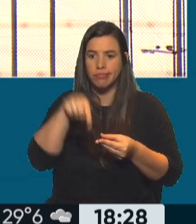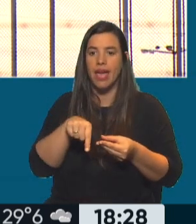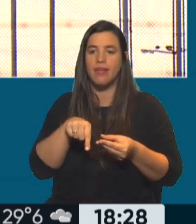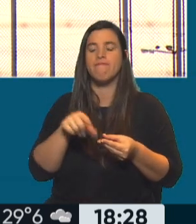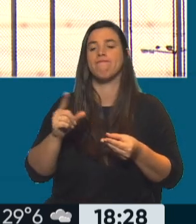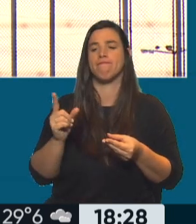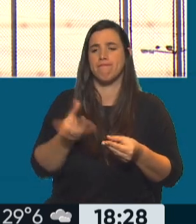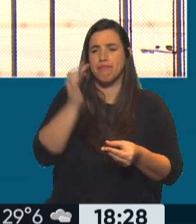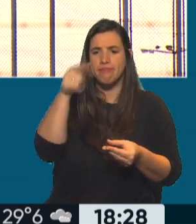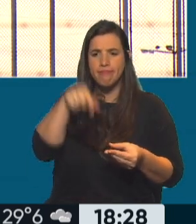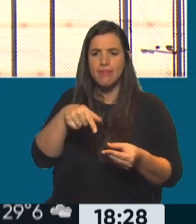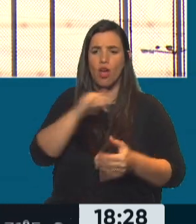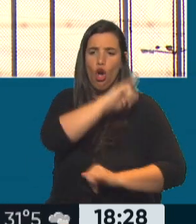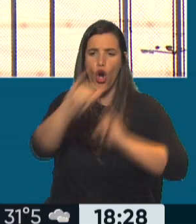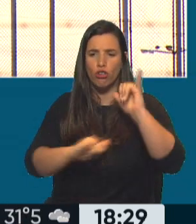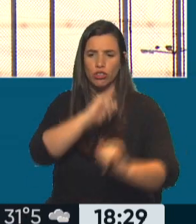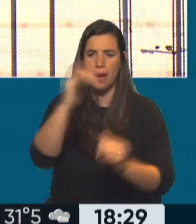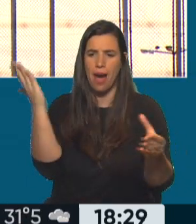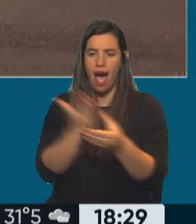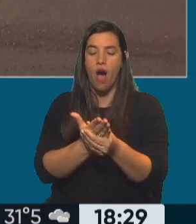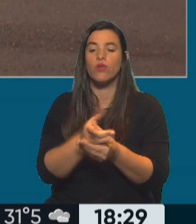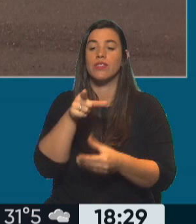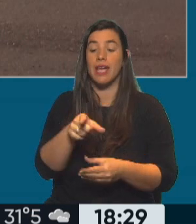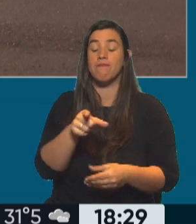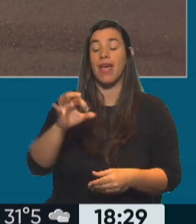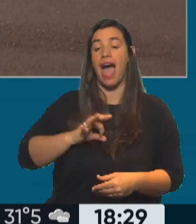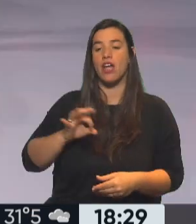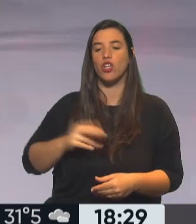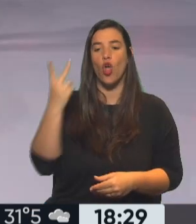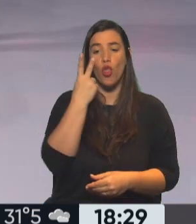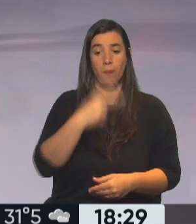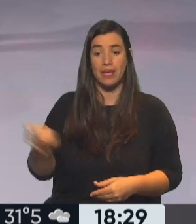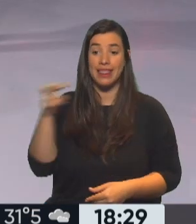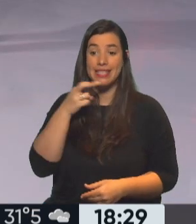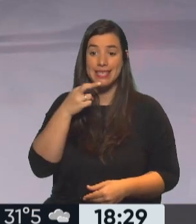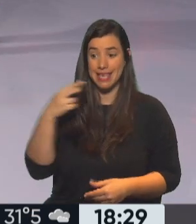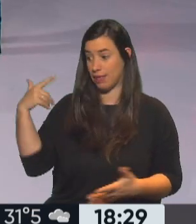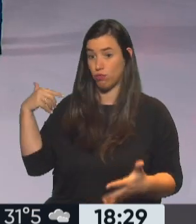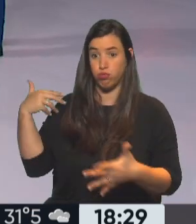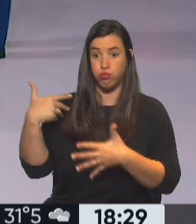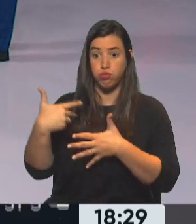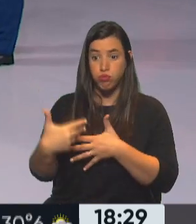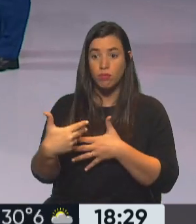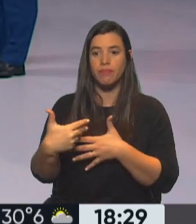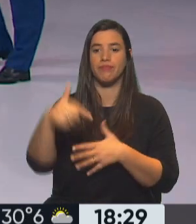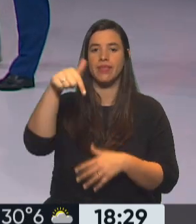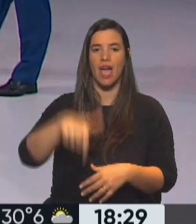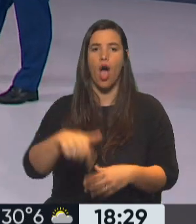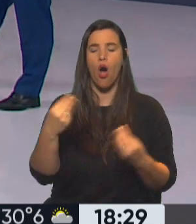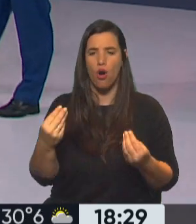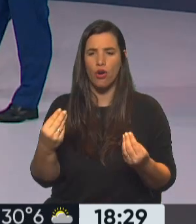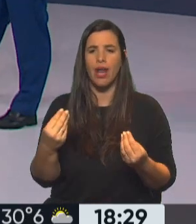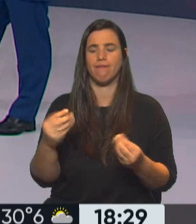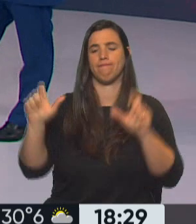todo este tiempo y el fiscal Franco Picardi acaba de dictaminar esto que ves aquí en pantalla. Existen cabales indicios que